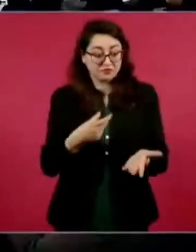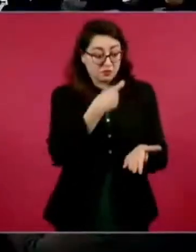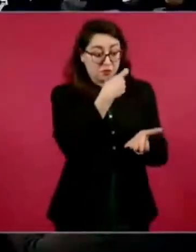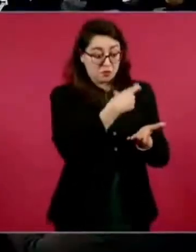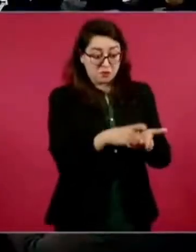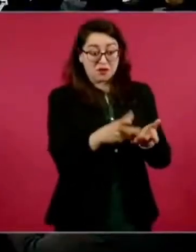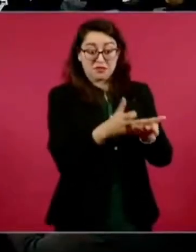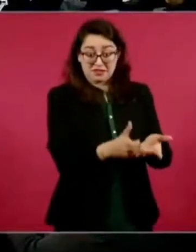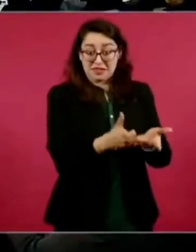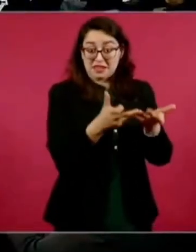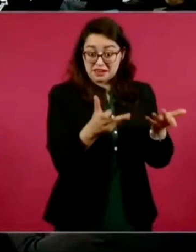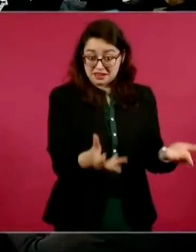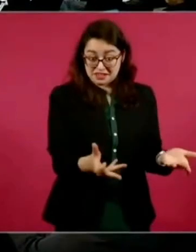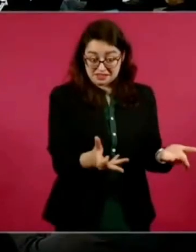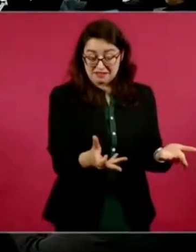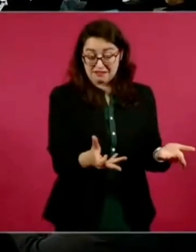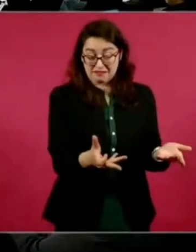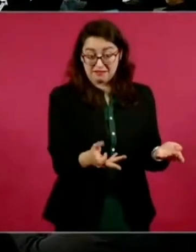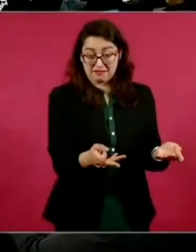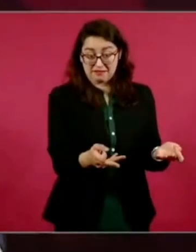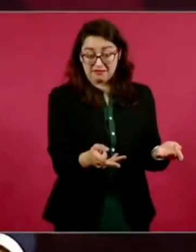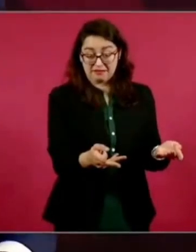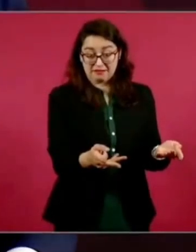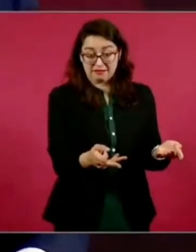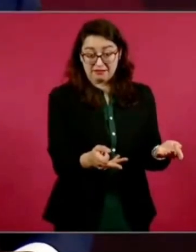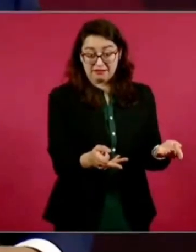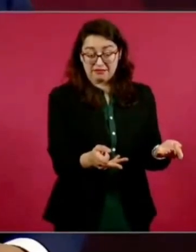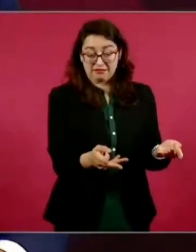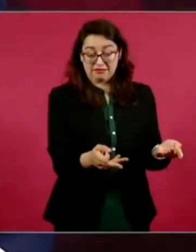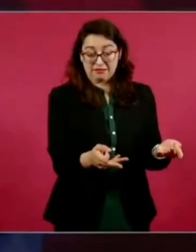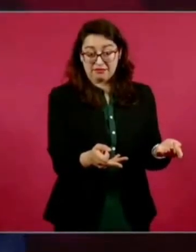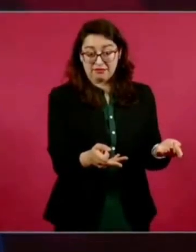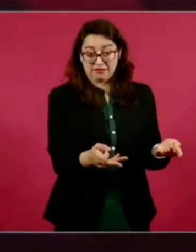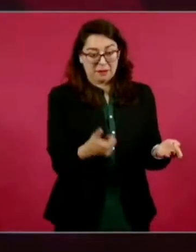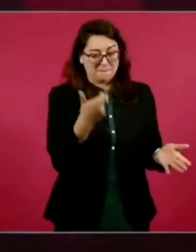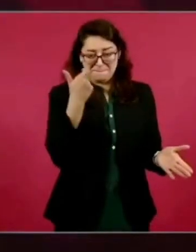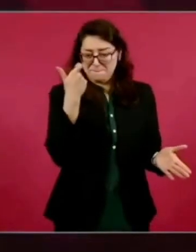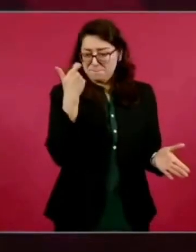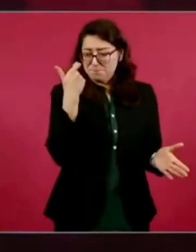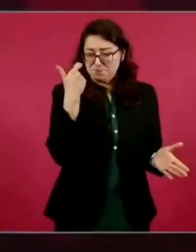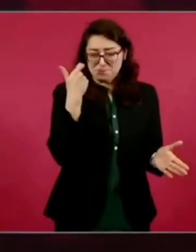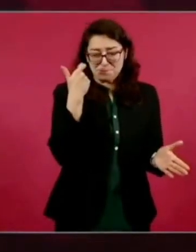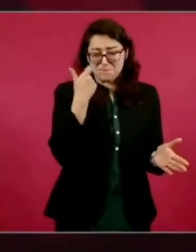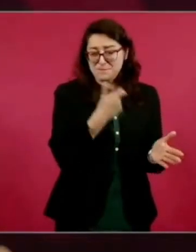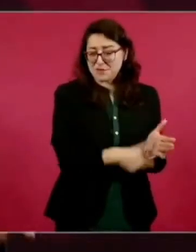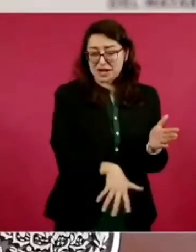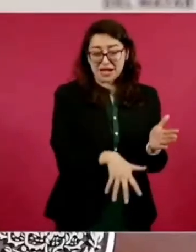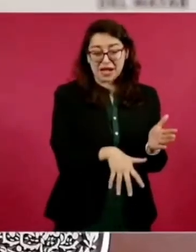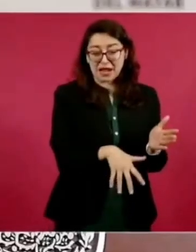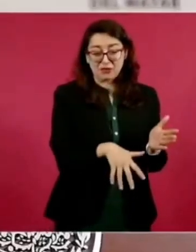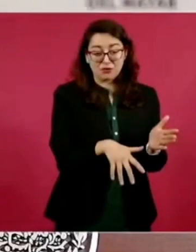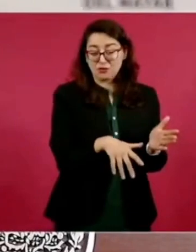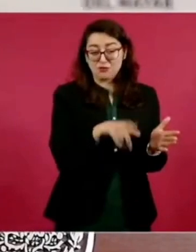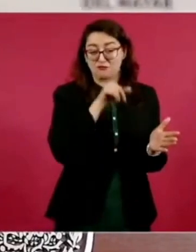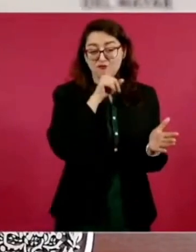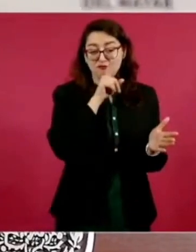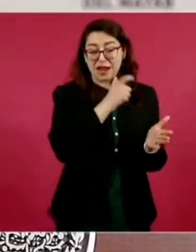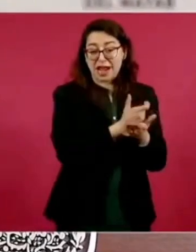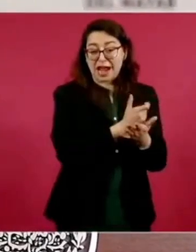a precios elevadísimos,